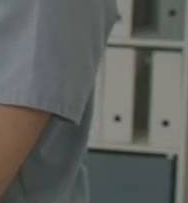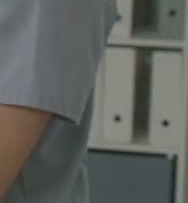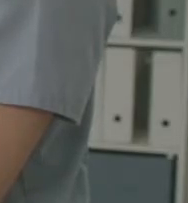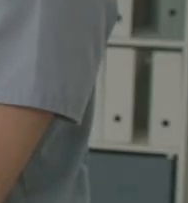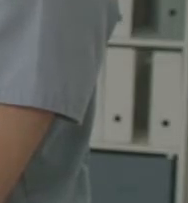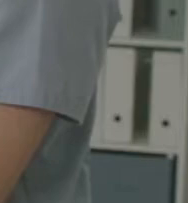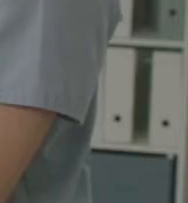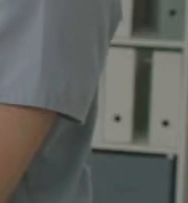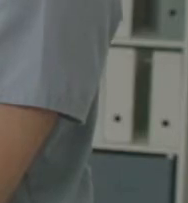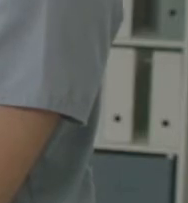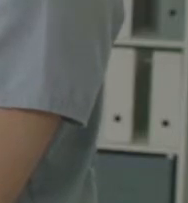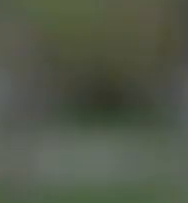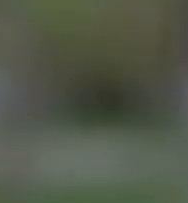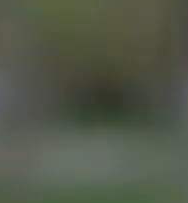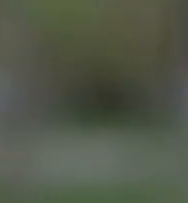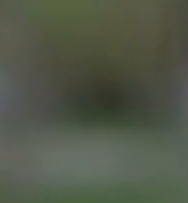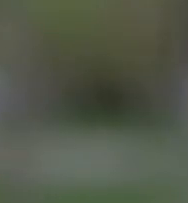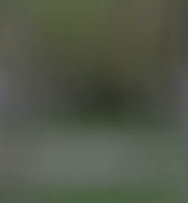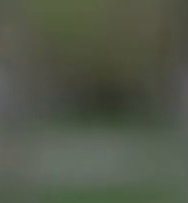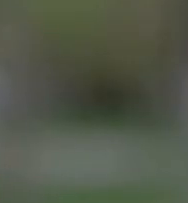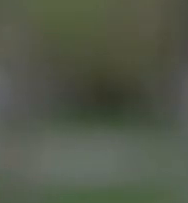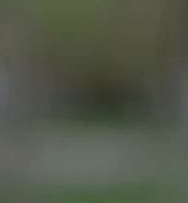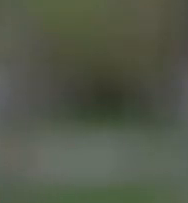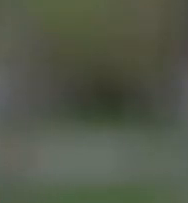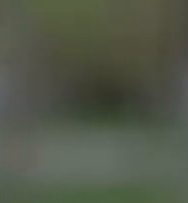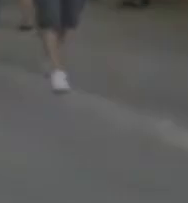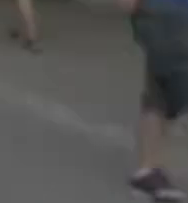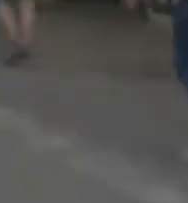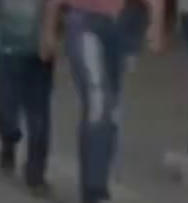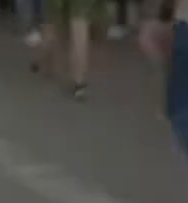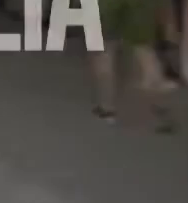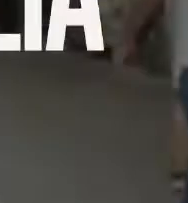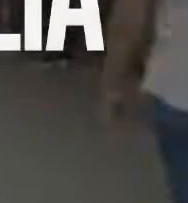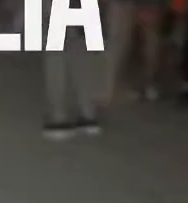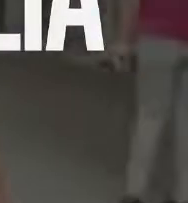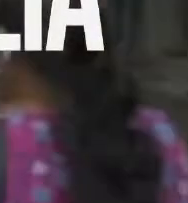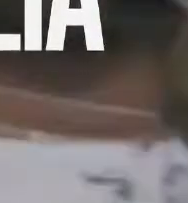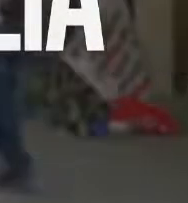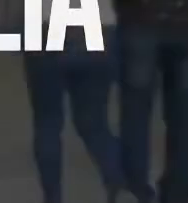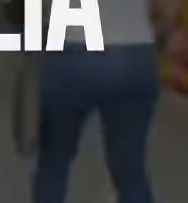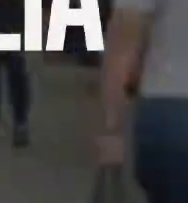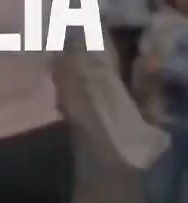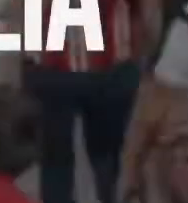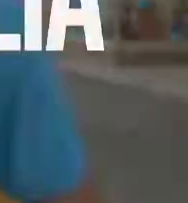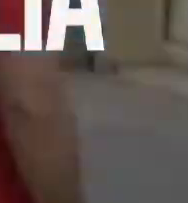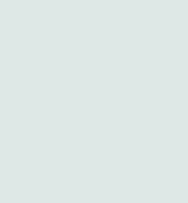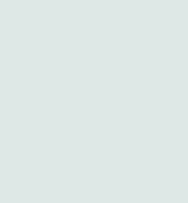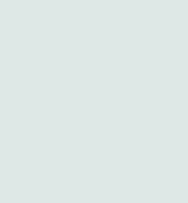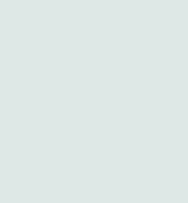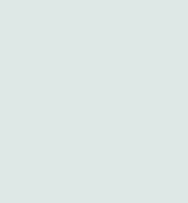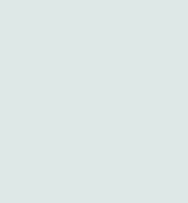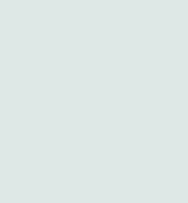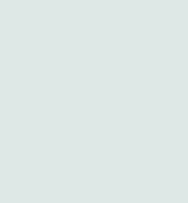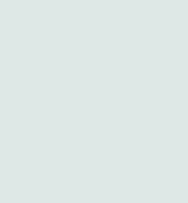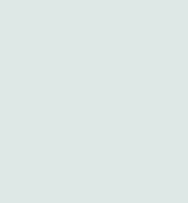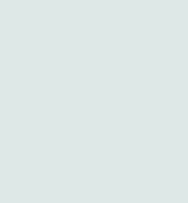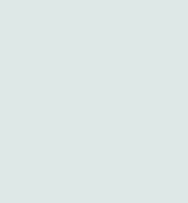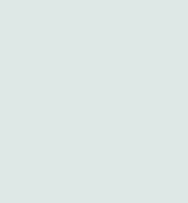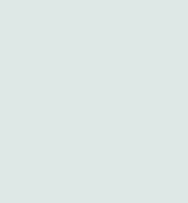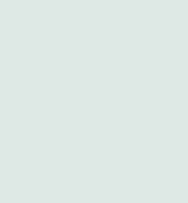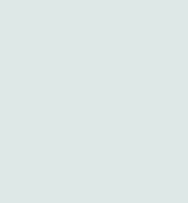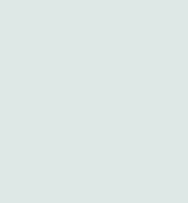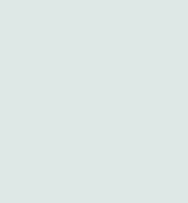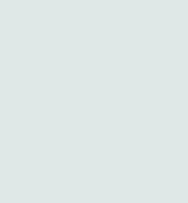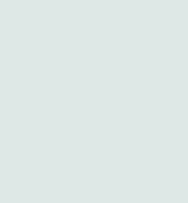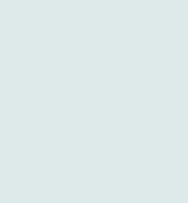están siendo aplicadas, pero hay que seguirlos cuidando. No pongas en riesgo la vida de tu familia. Secretaría de Salud.